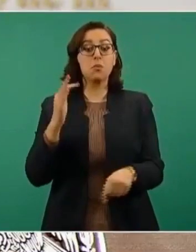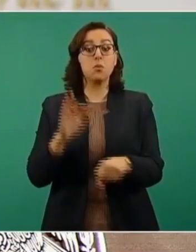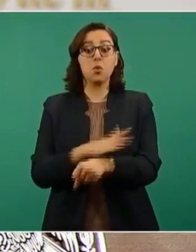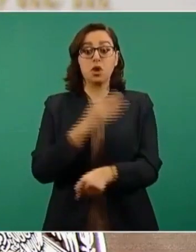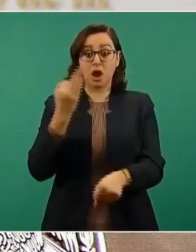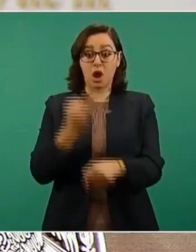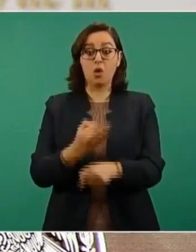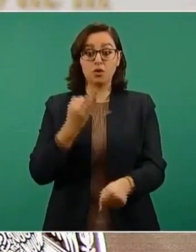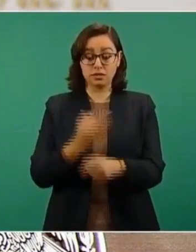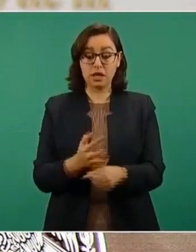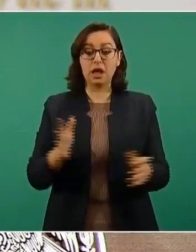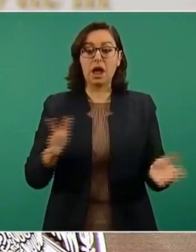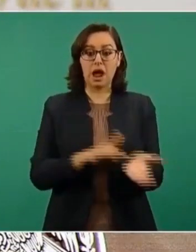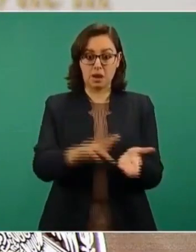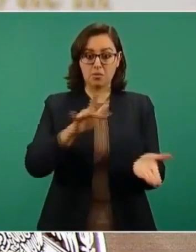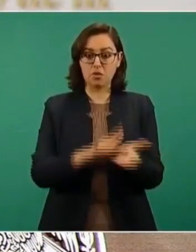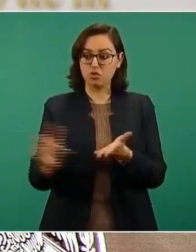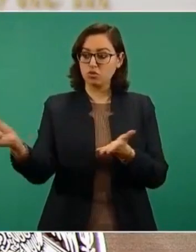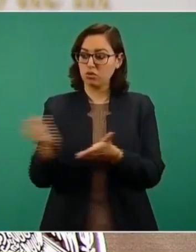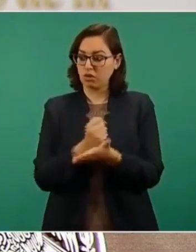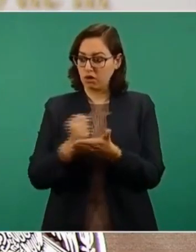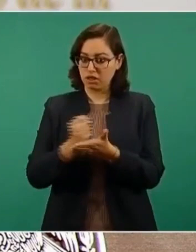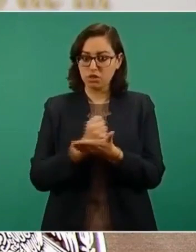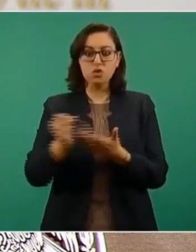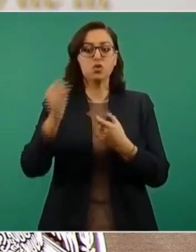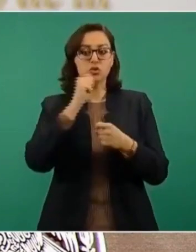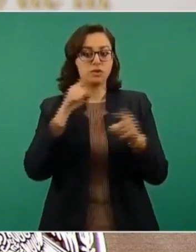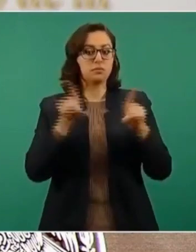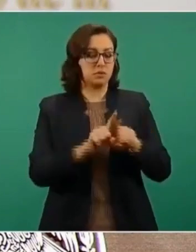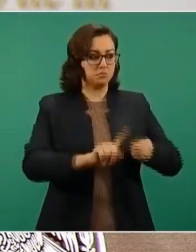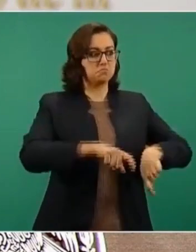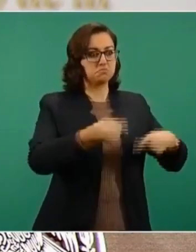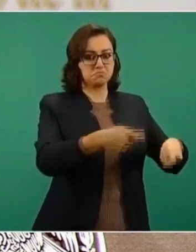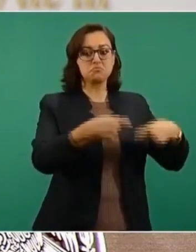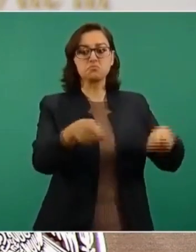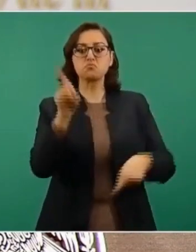para mujeres,